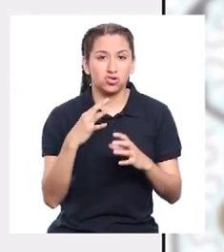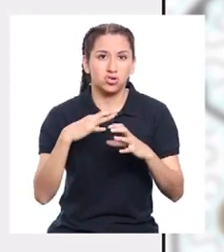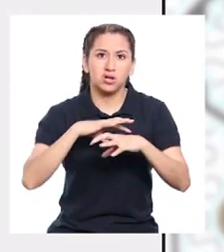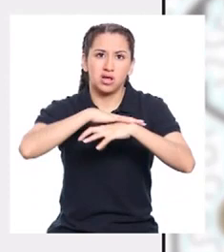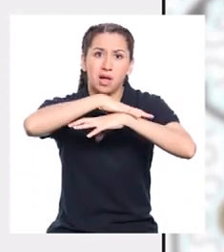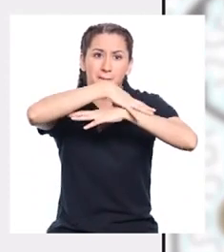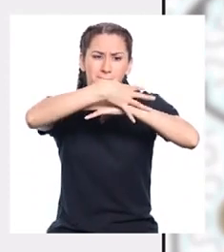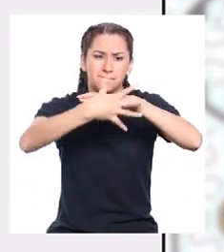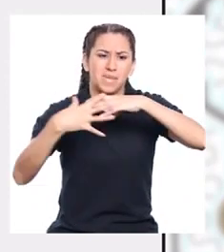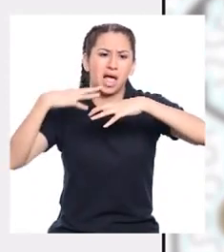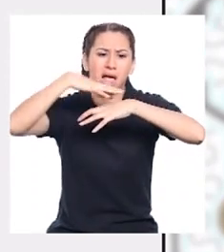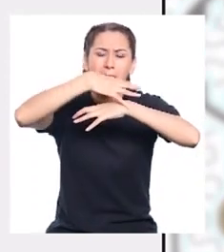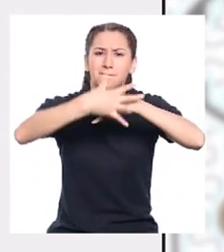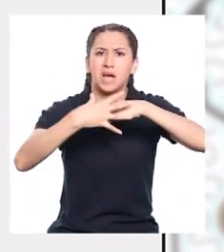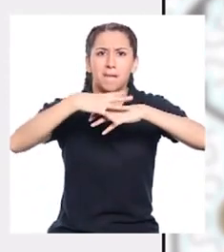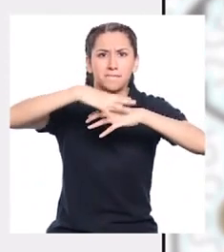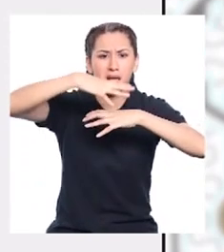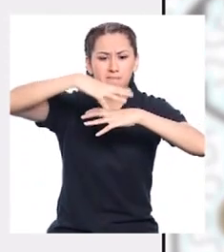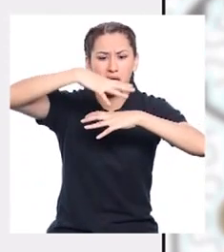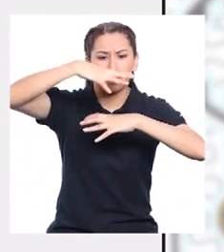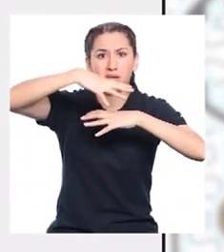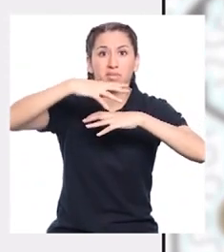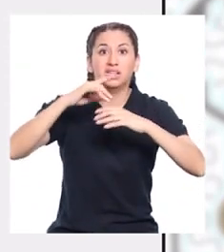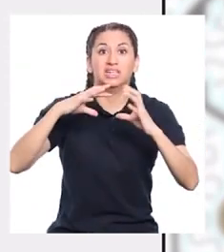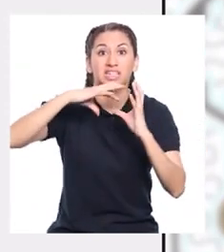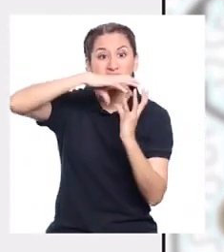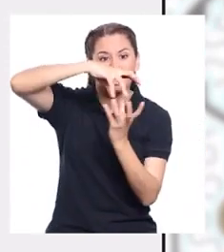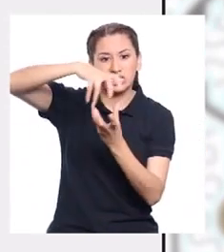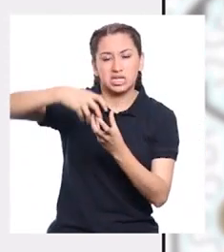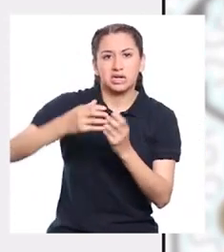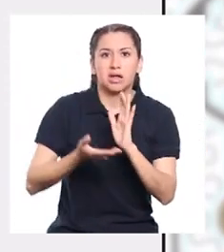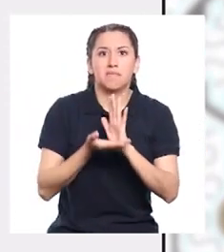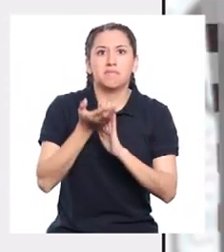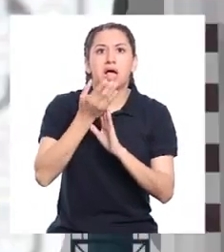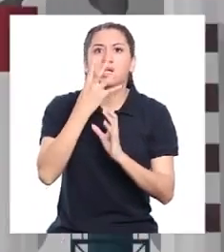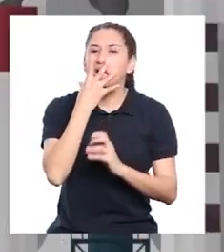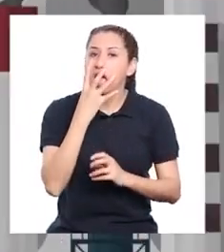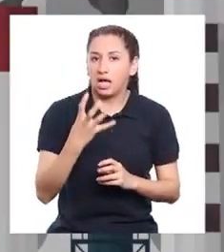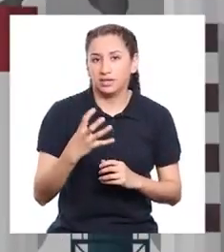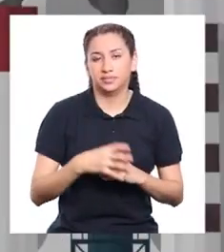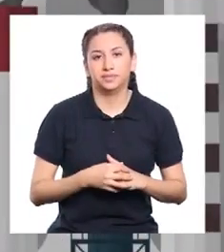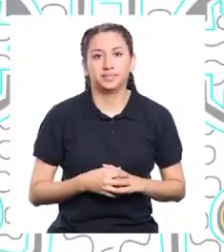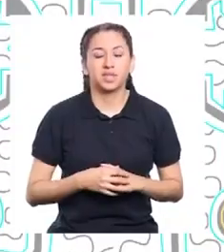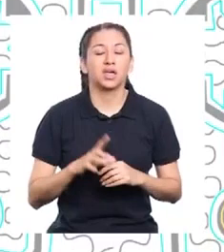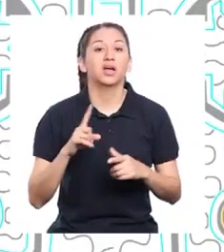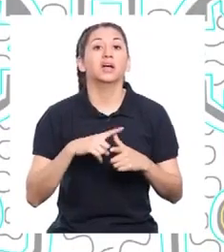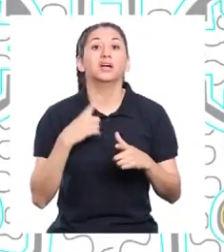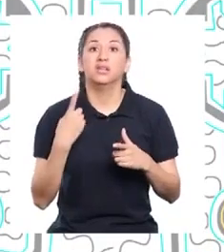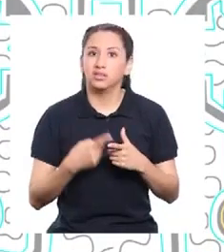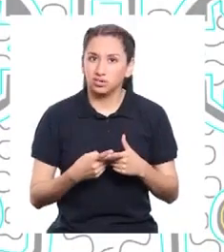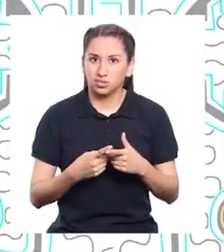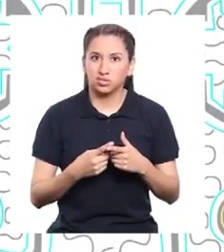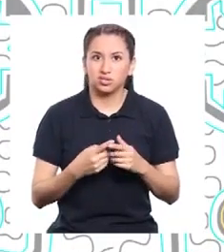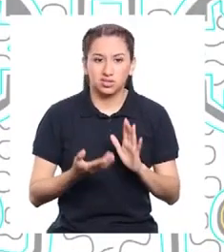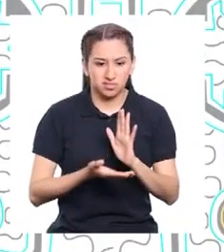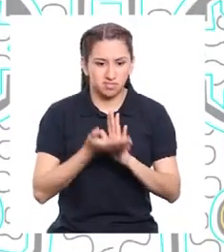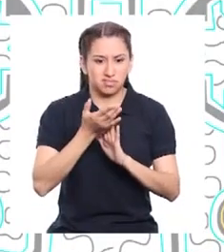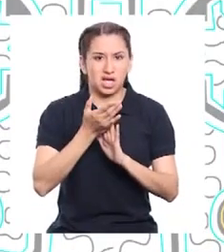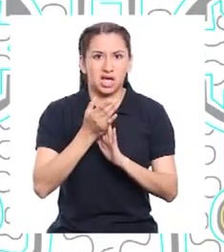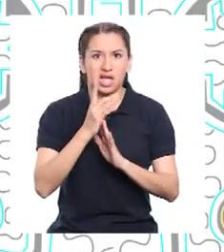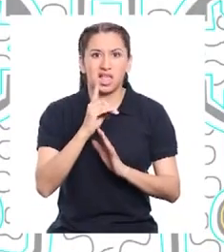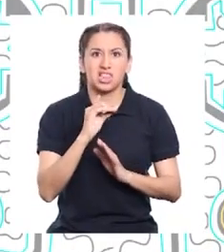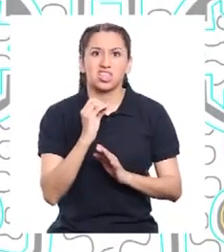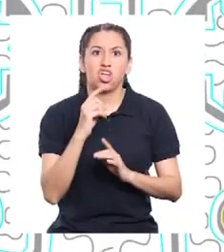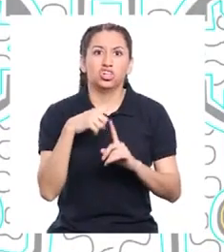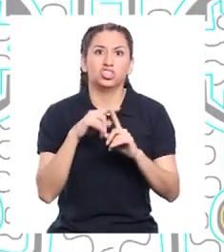un manto cada vez más denso en la atmósfera y hacen que la Tierra se caliente. Entonces, cuanto más dióxido de